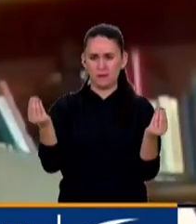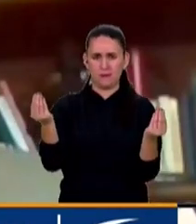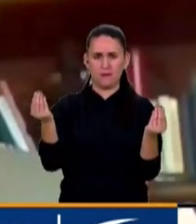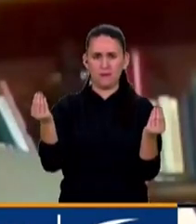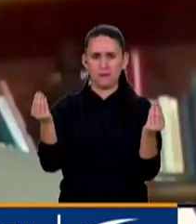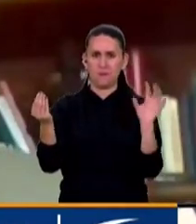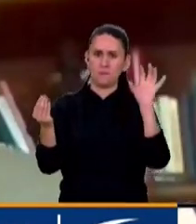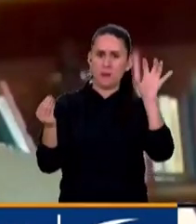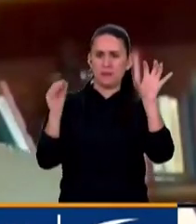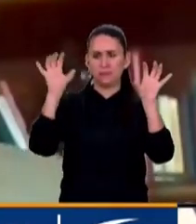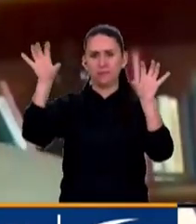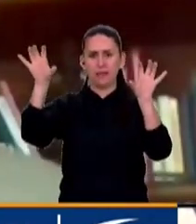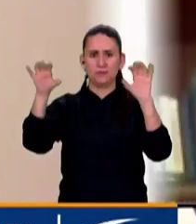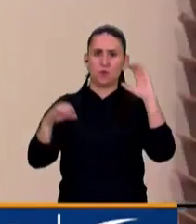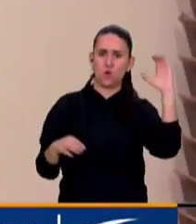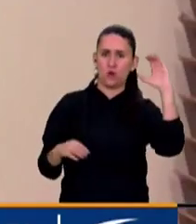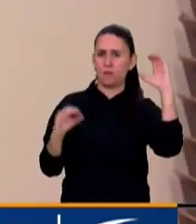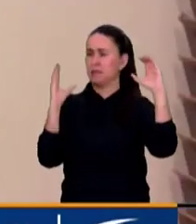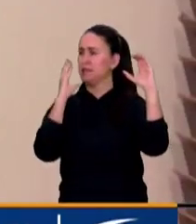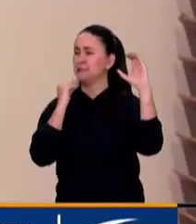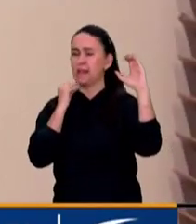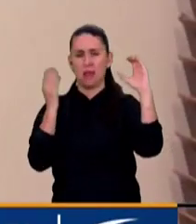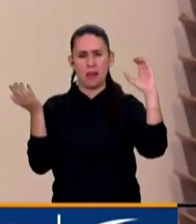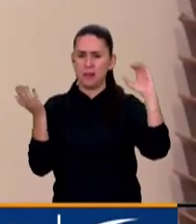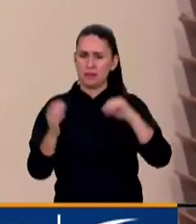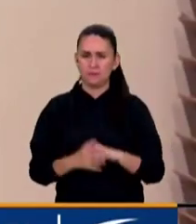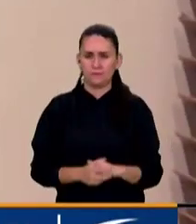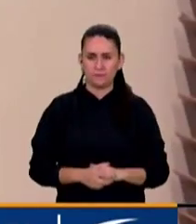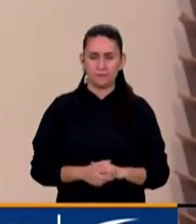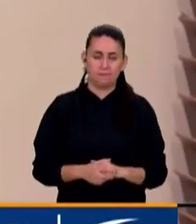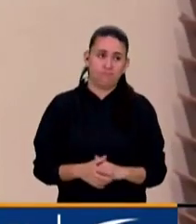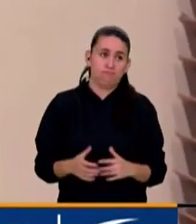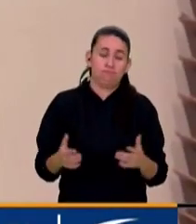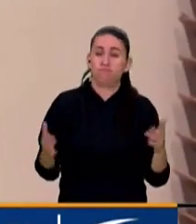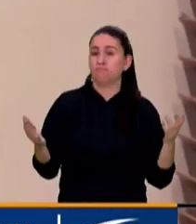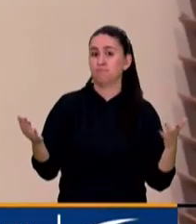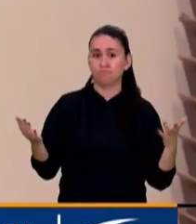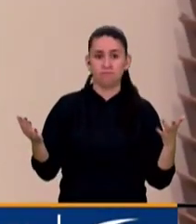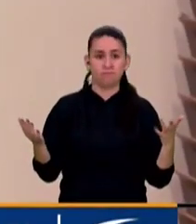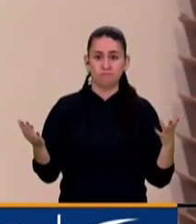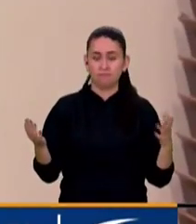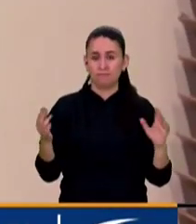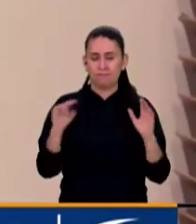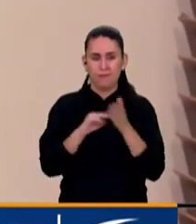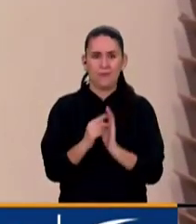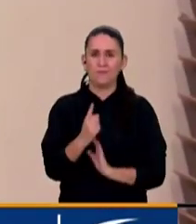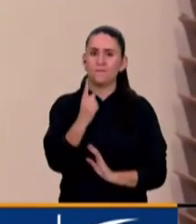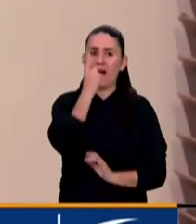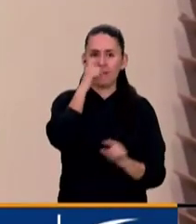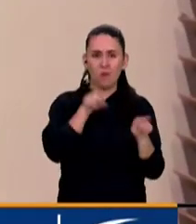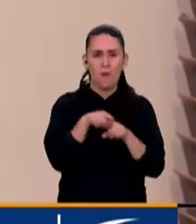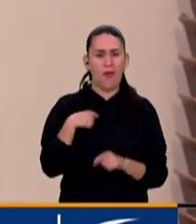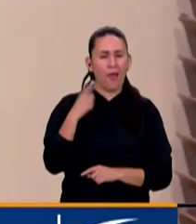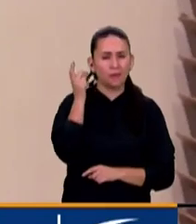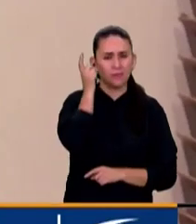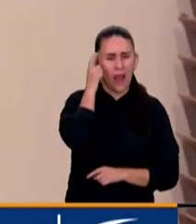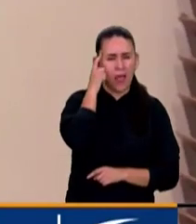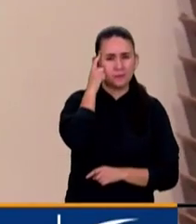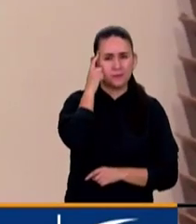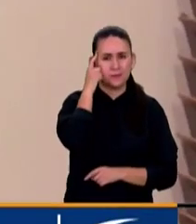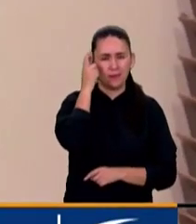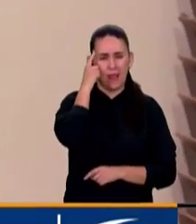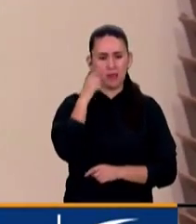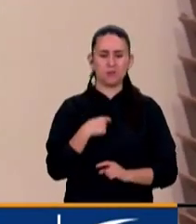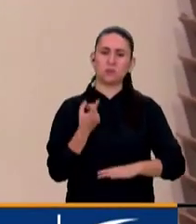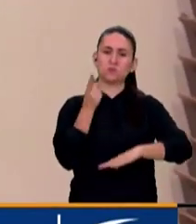estados como Israel y Colombia. Sería muy falto de rigor e inteligencia pensar que uno puede